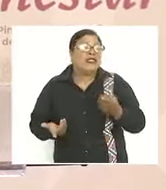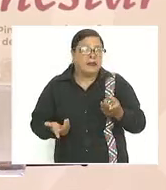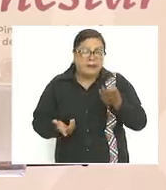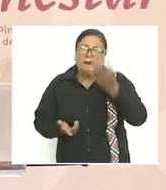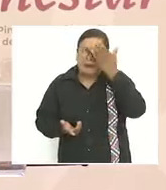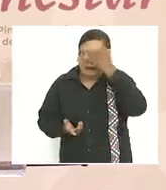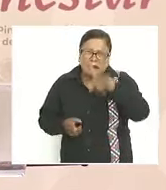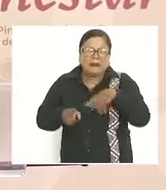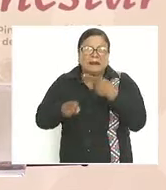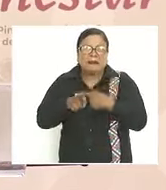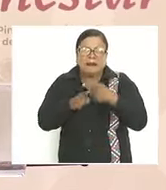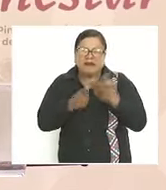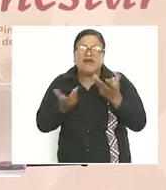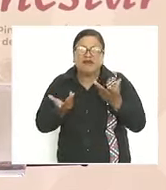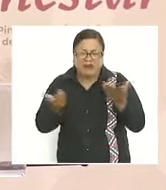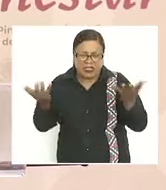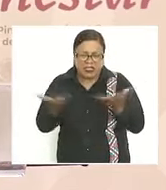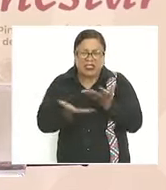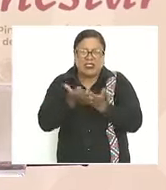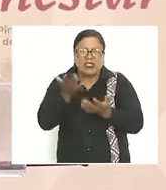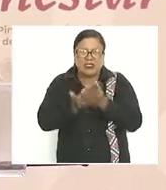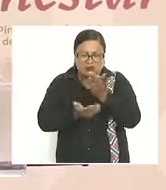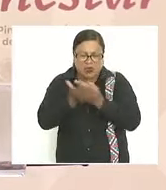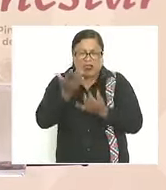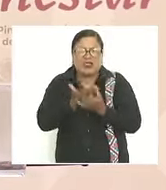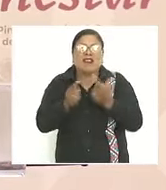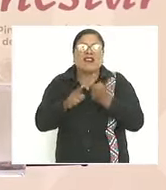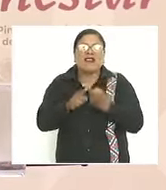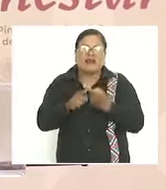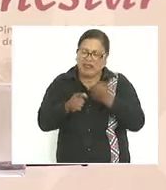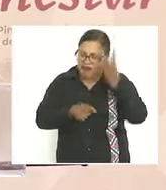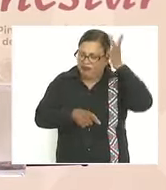proyecto? Porfirio Díaz que